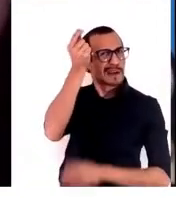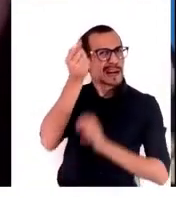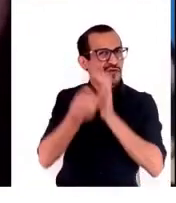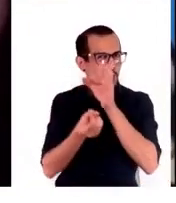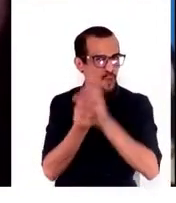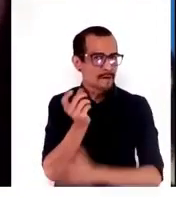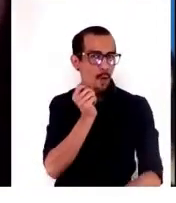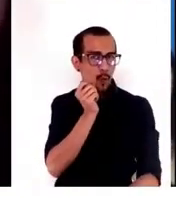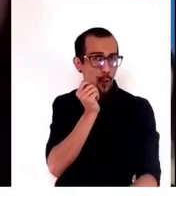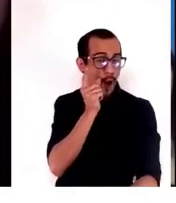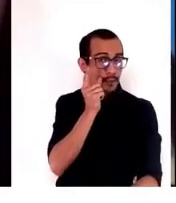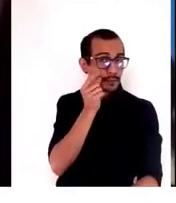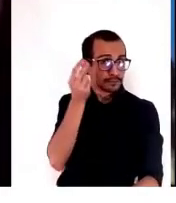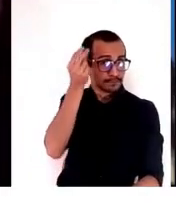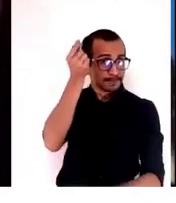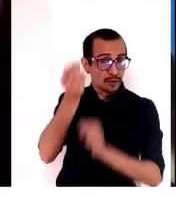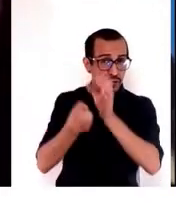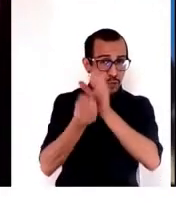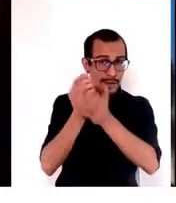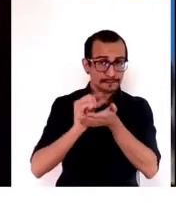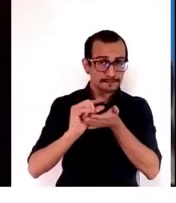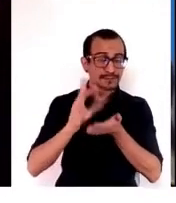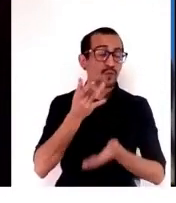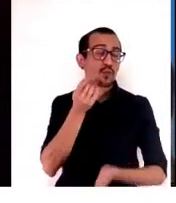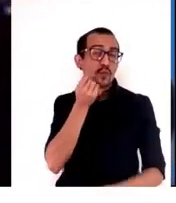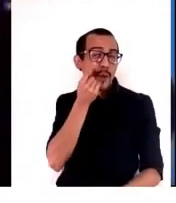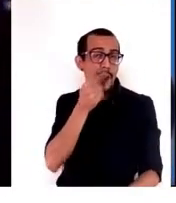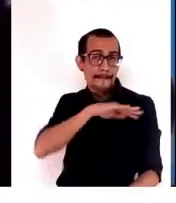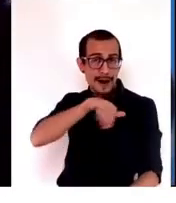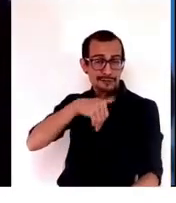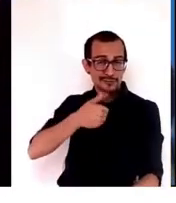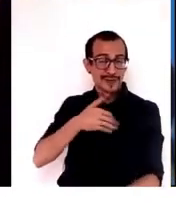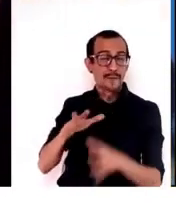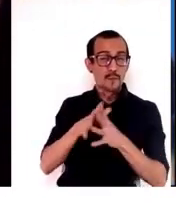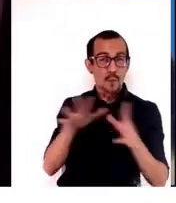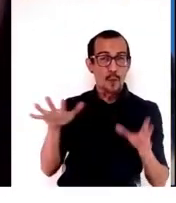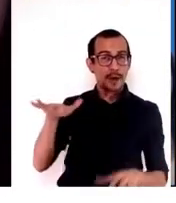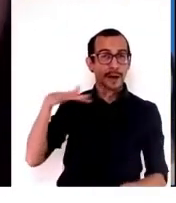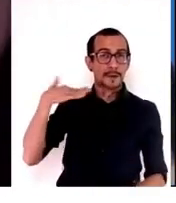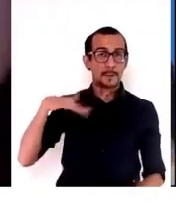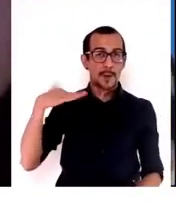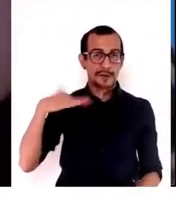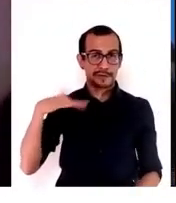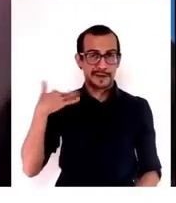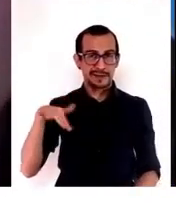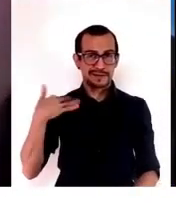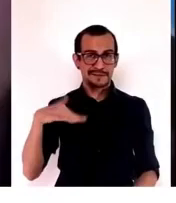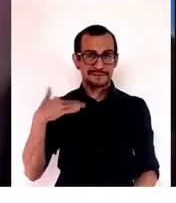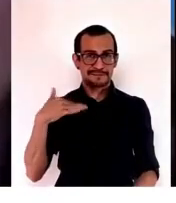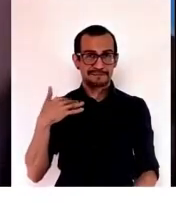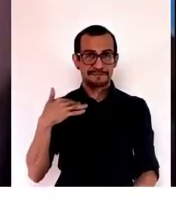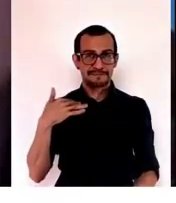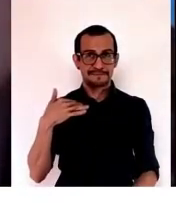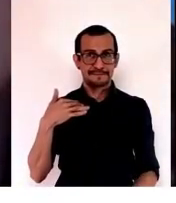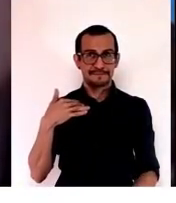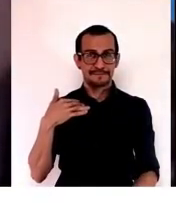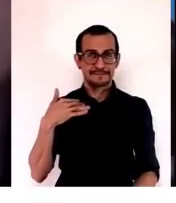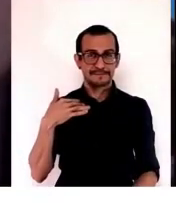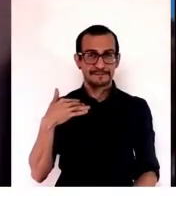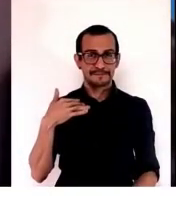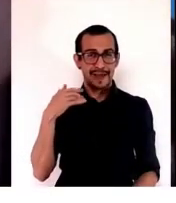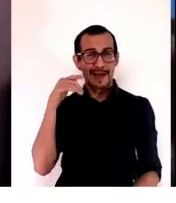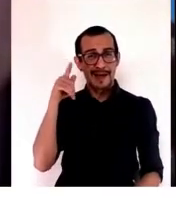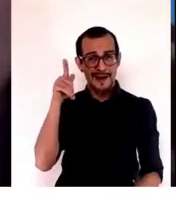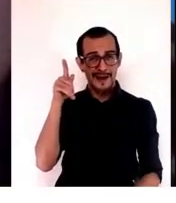innovación para nosotros es muy importante. En el Strategic Framework